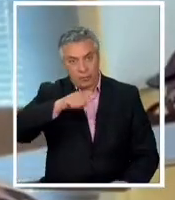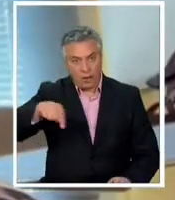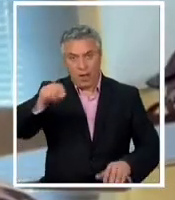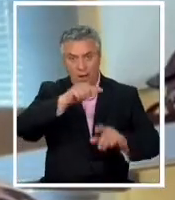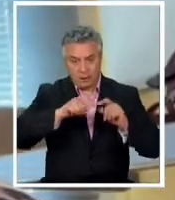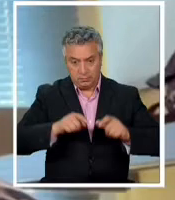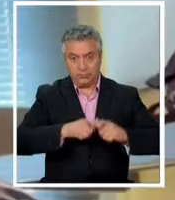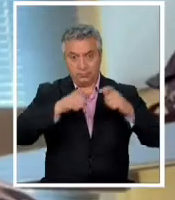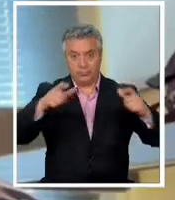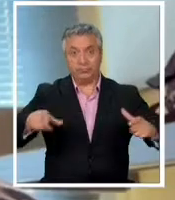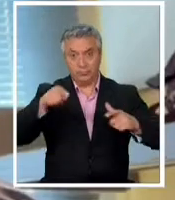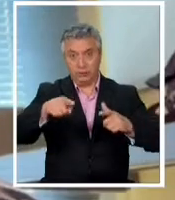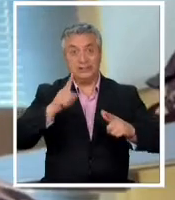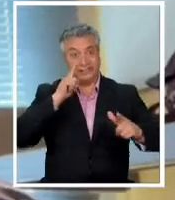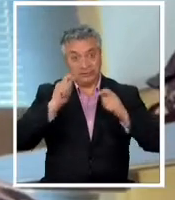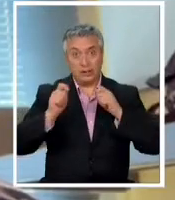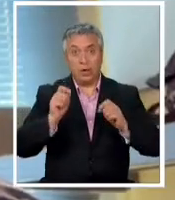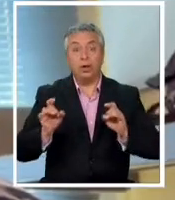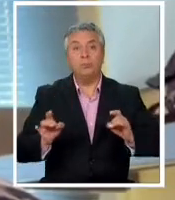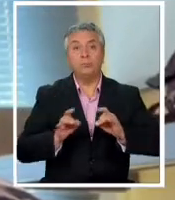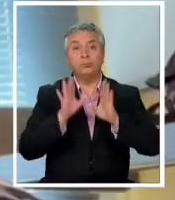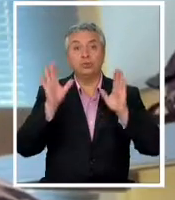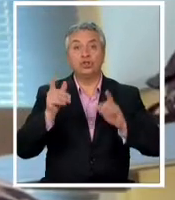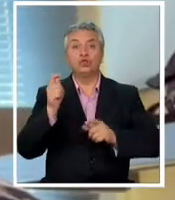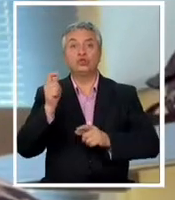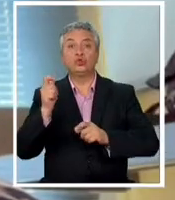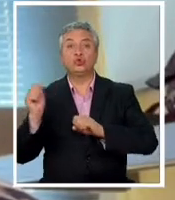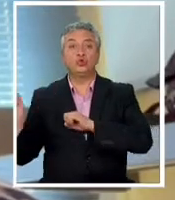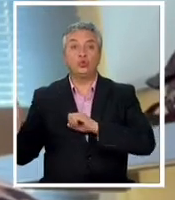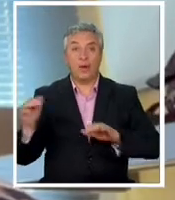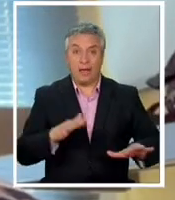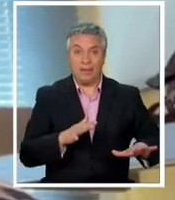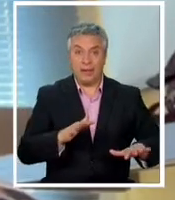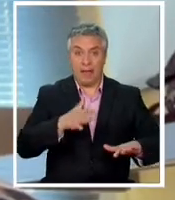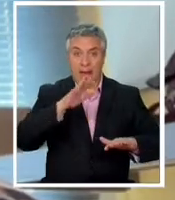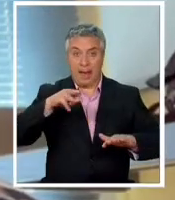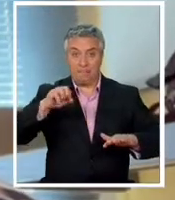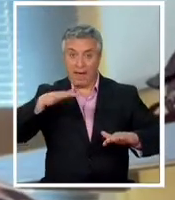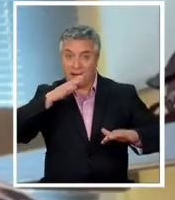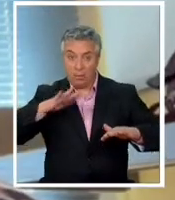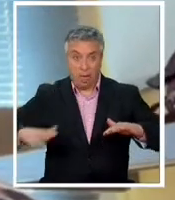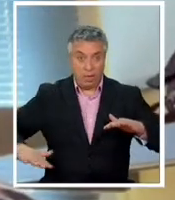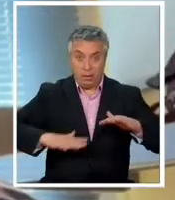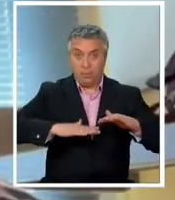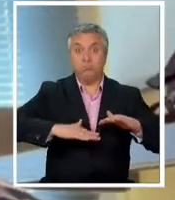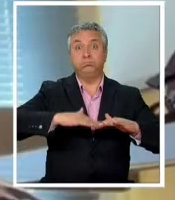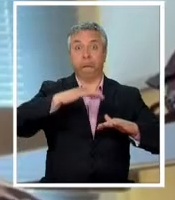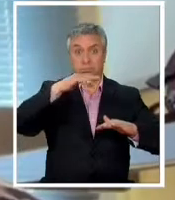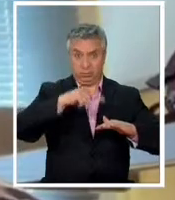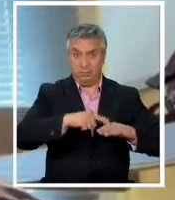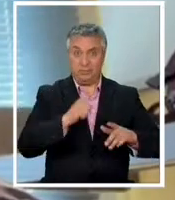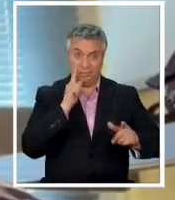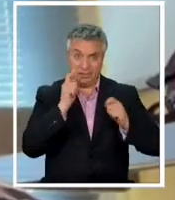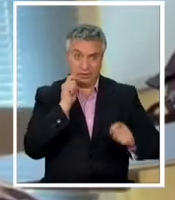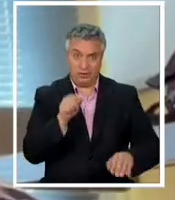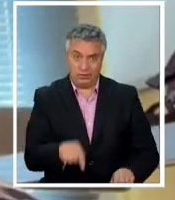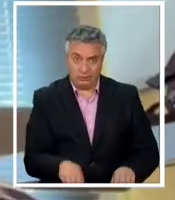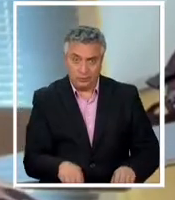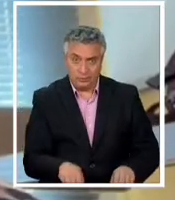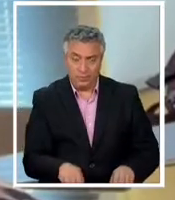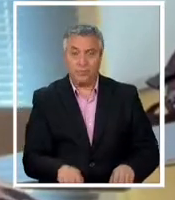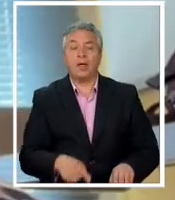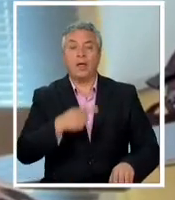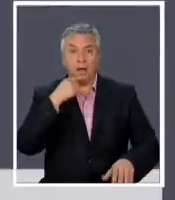de riesgo por tsunami y también de inundación por marejadas por lo tanto ha expuesto